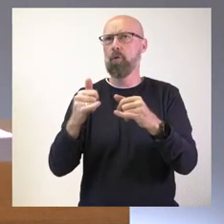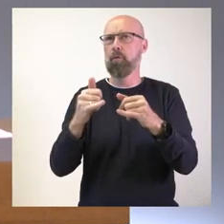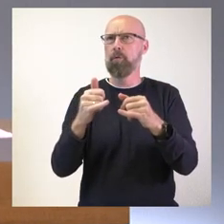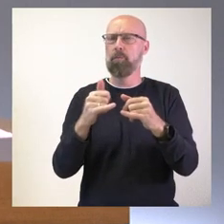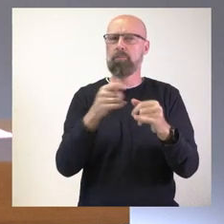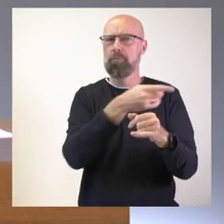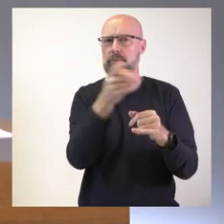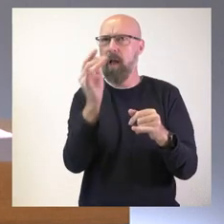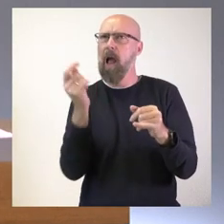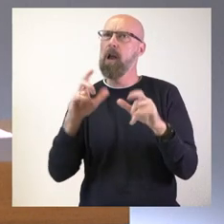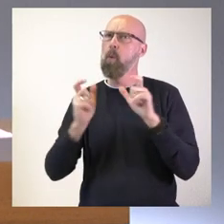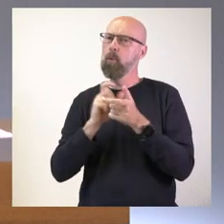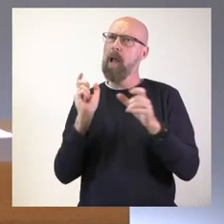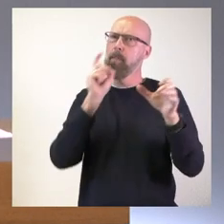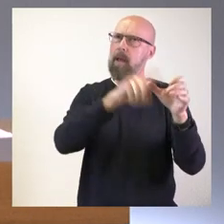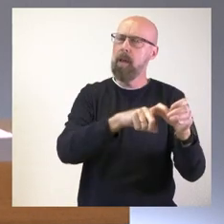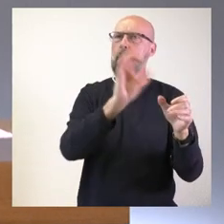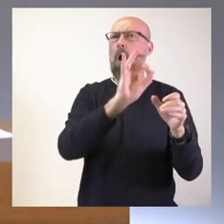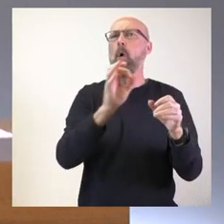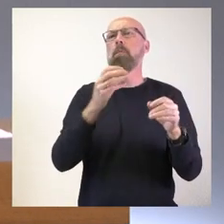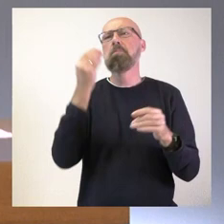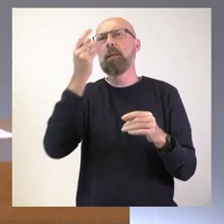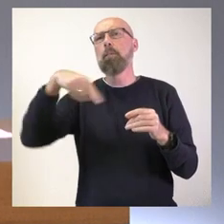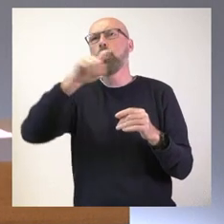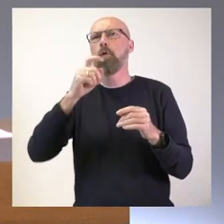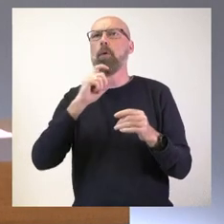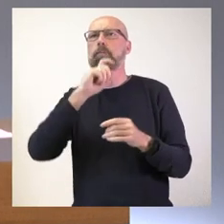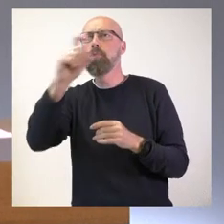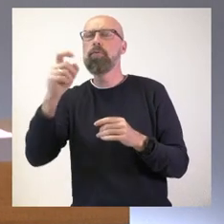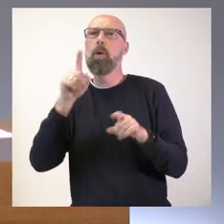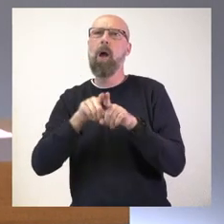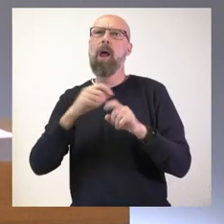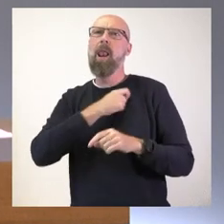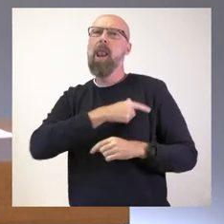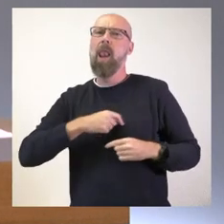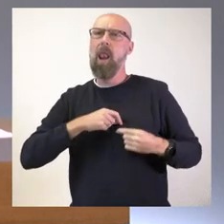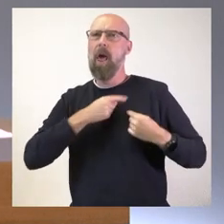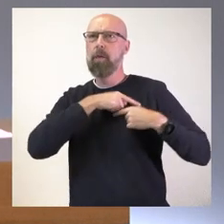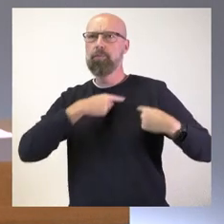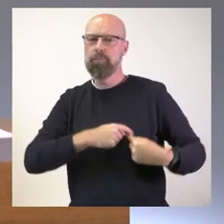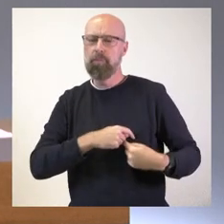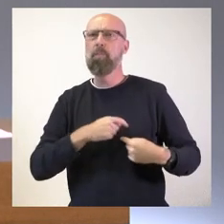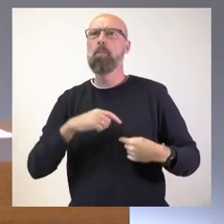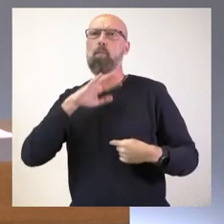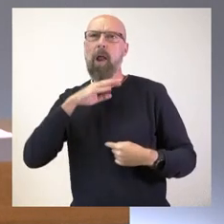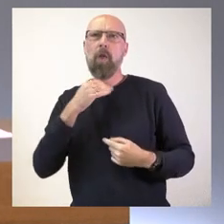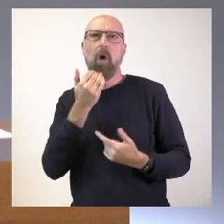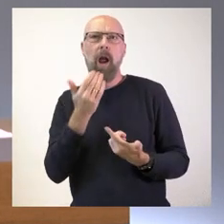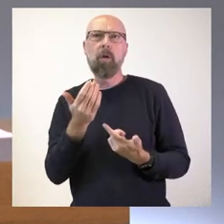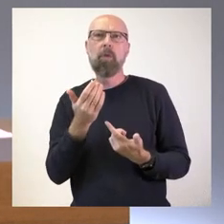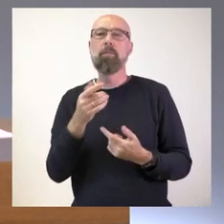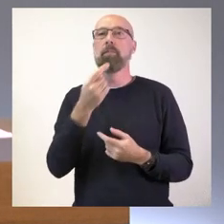o tienen pensado, no sé, algún tipo de mensaje como lazos morados o esto que se ha hecho otros años. Gracias. Es lo mismo que otros años.